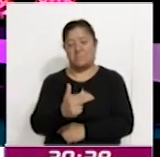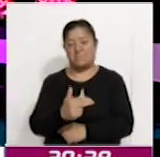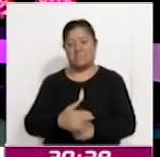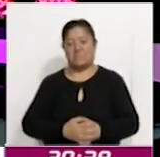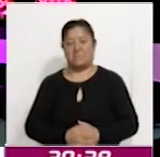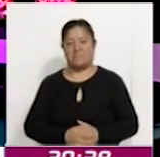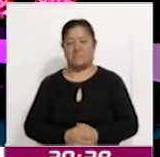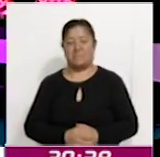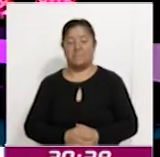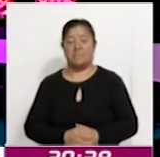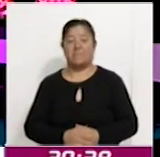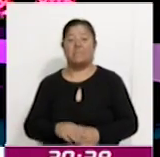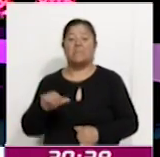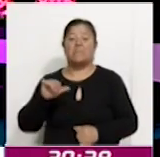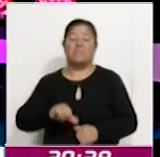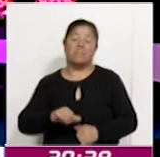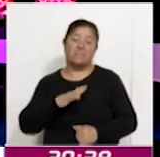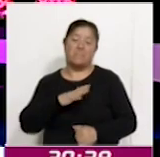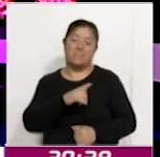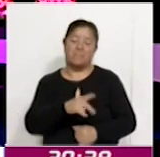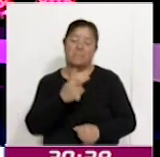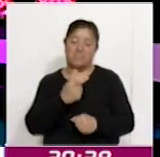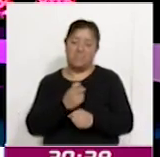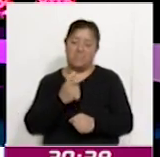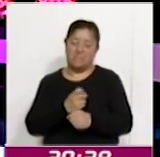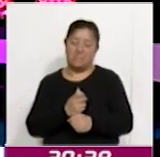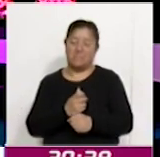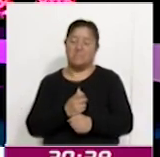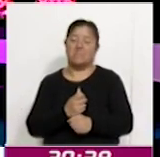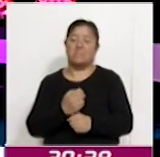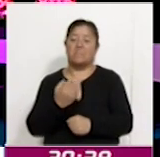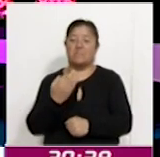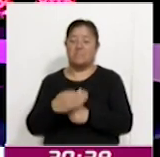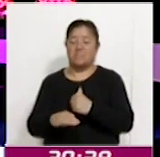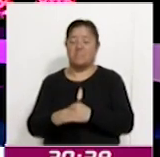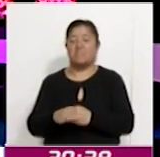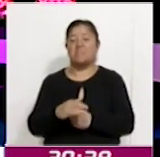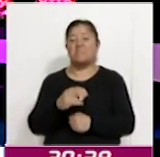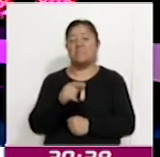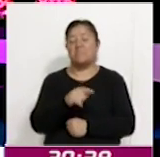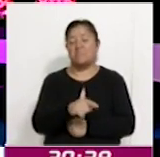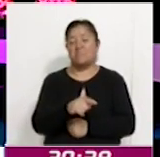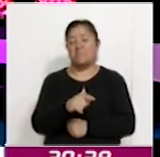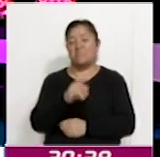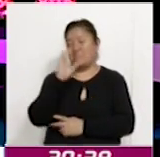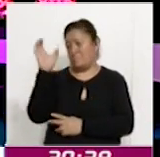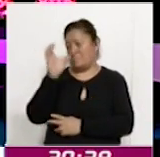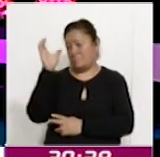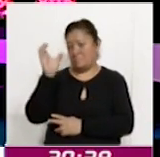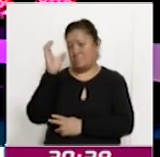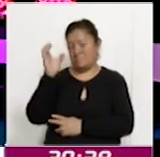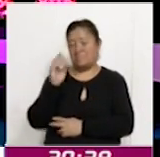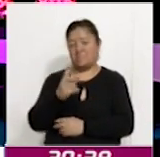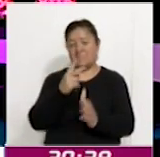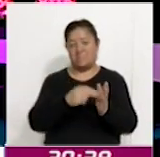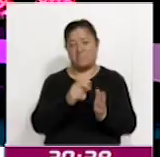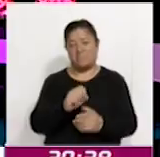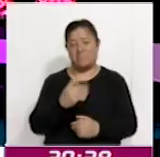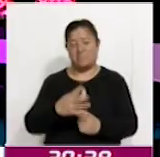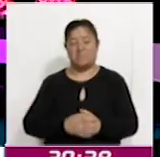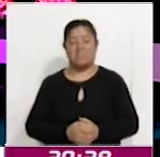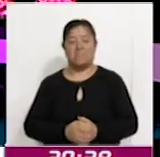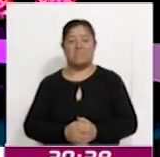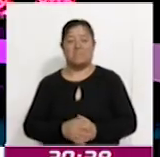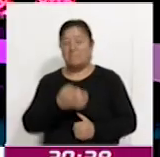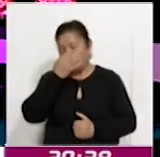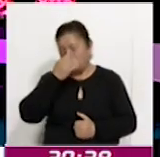quiero comentarle que el día de hoy se llevó a cabo la segunda semifinal de Talentos COVAT 2024. Pronto tendremos a los finalistas que